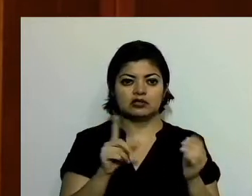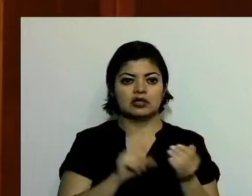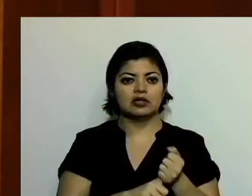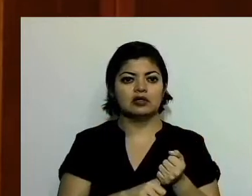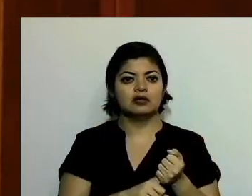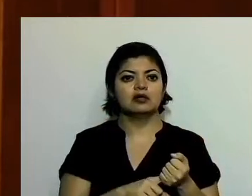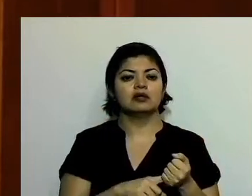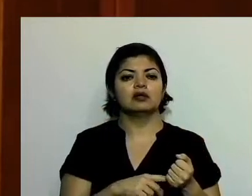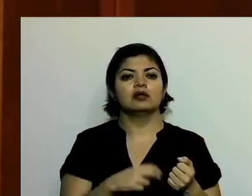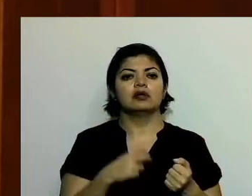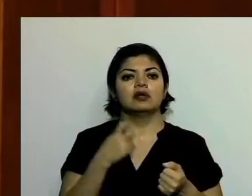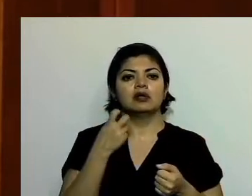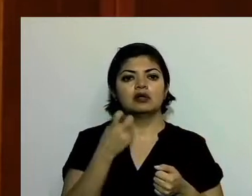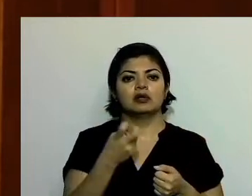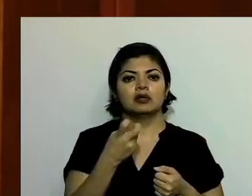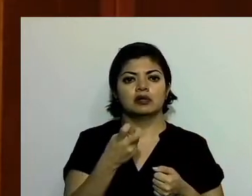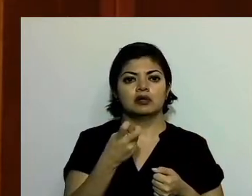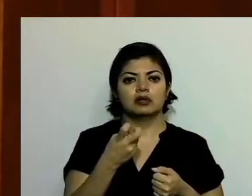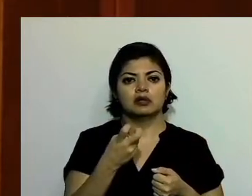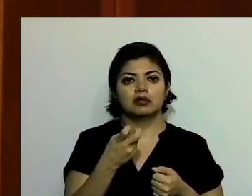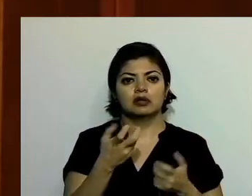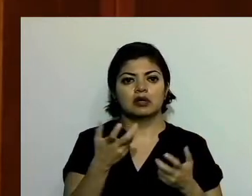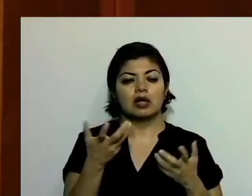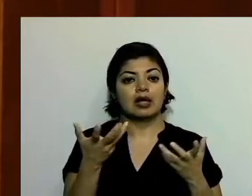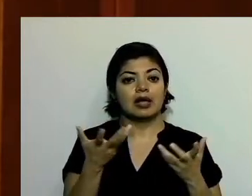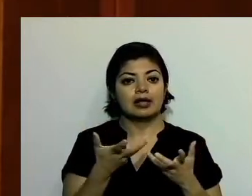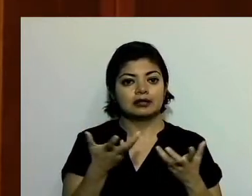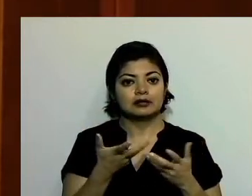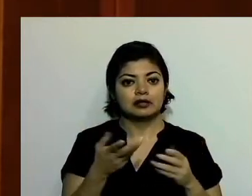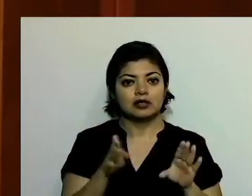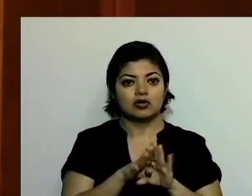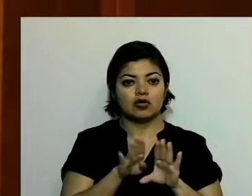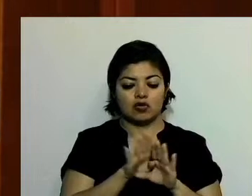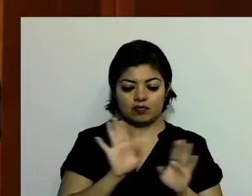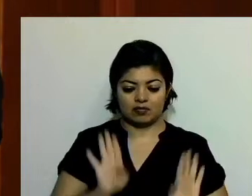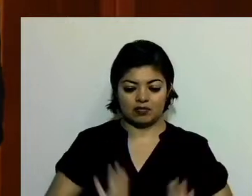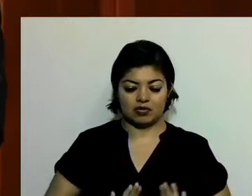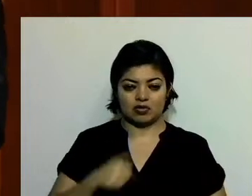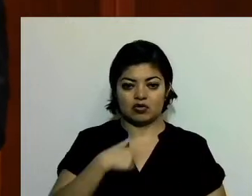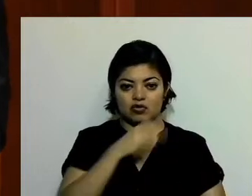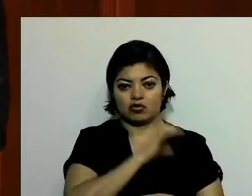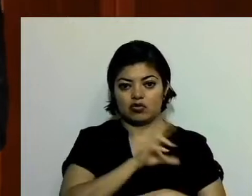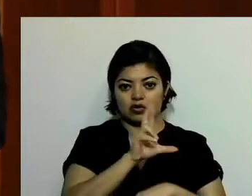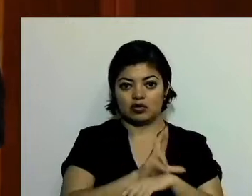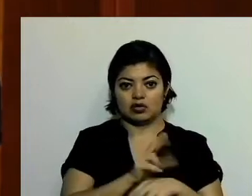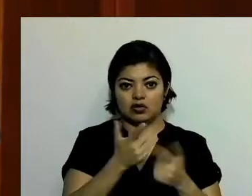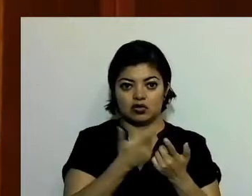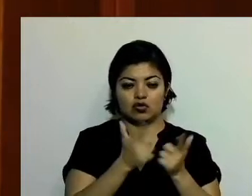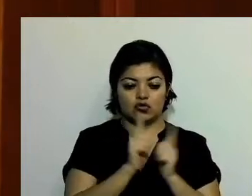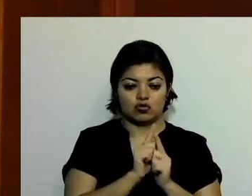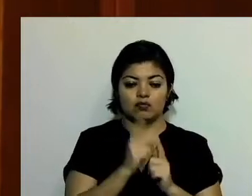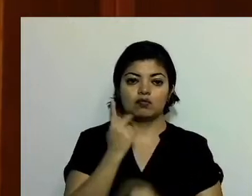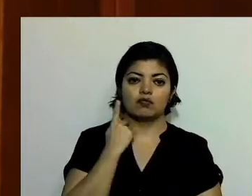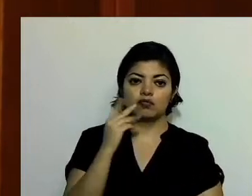hacer algunas reflexiones en mi carácter de coordinador del Grupo Parlamentario de Morena.